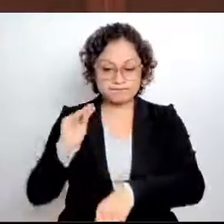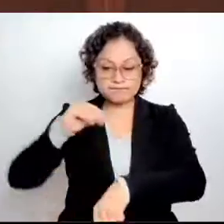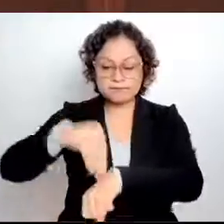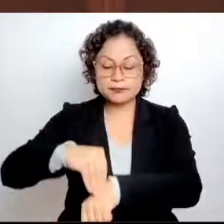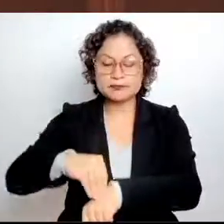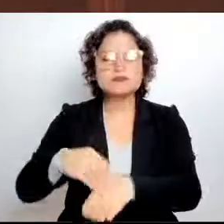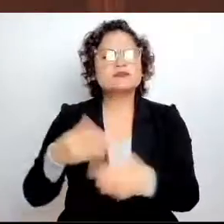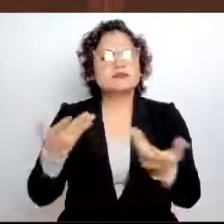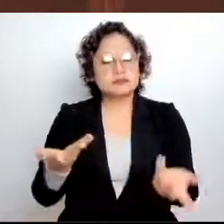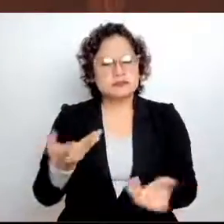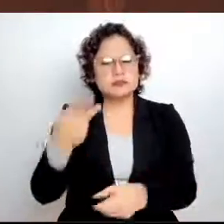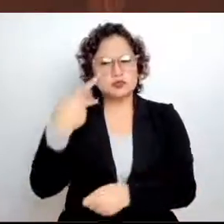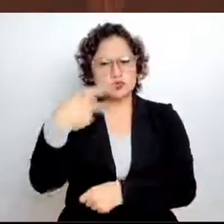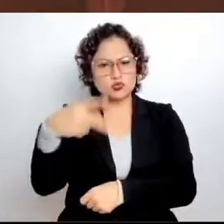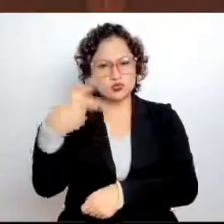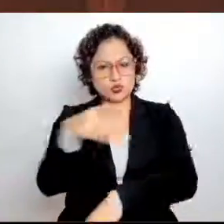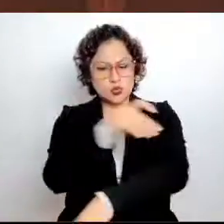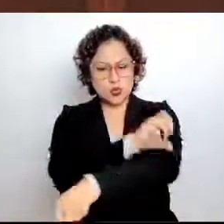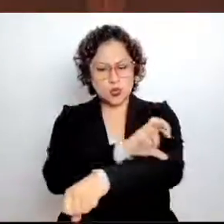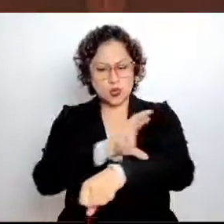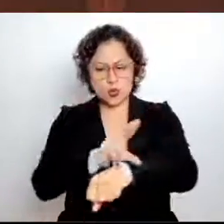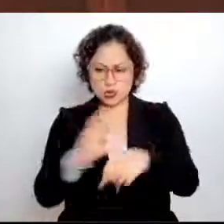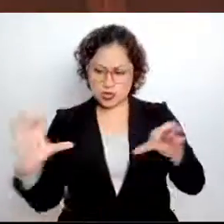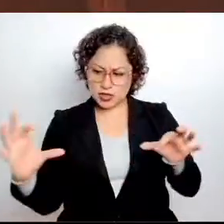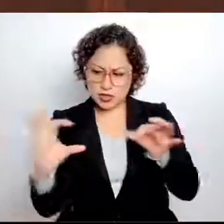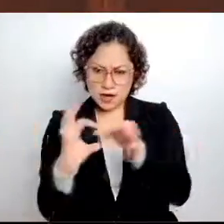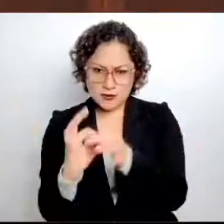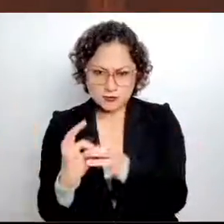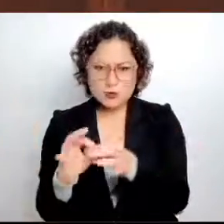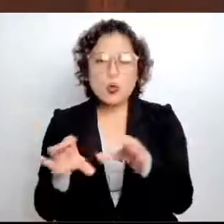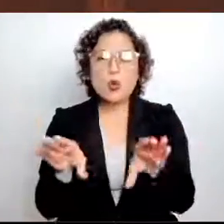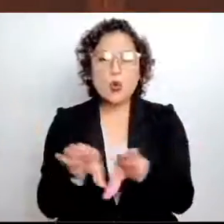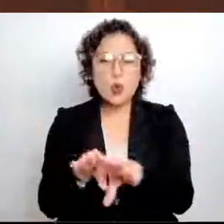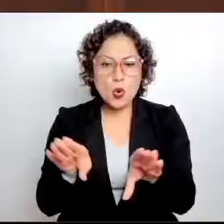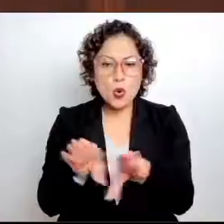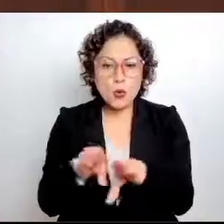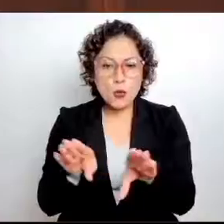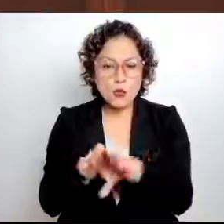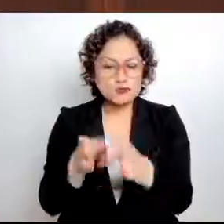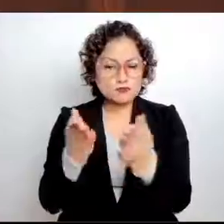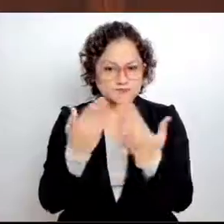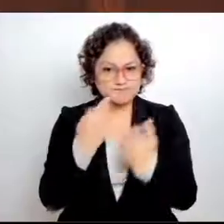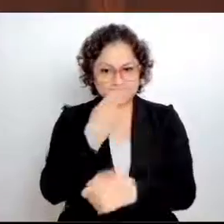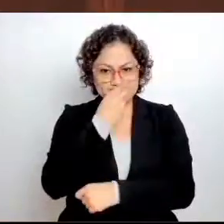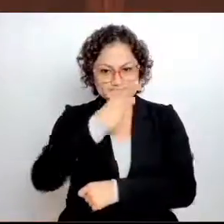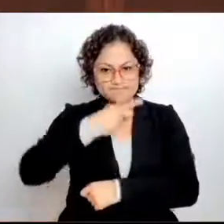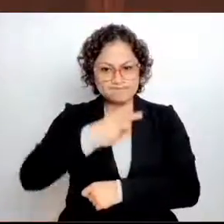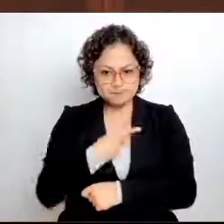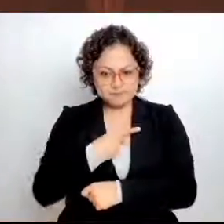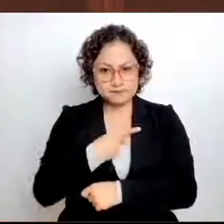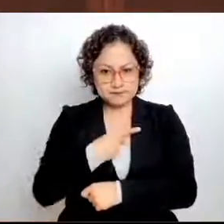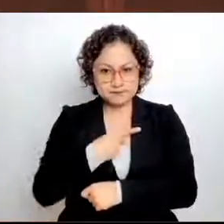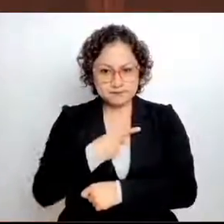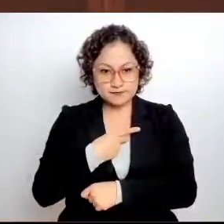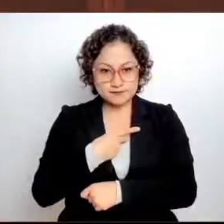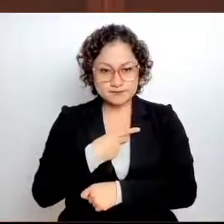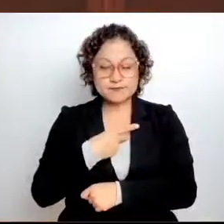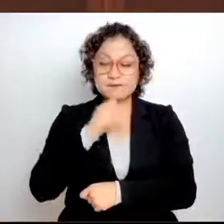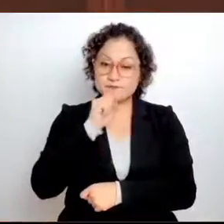coordina esta parte, señor secretario? Y agradeciendo